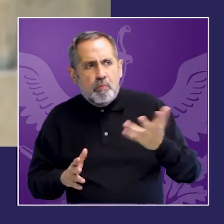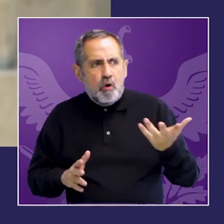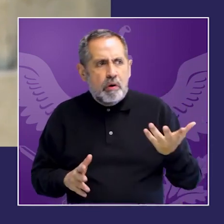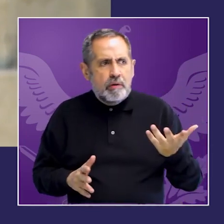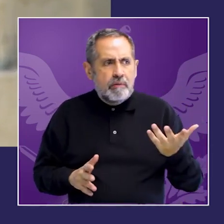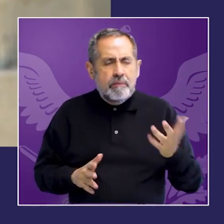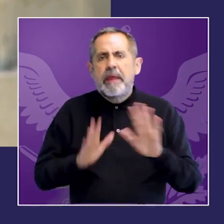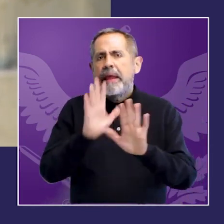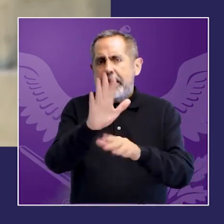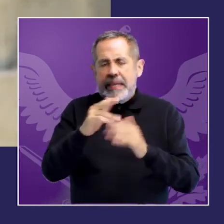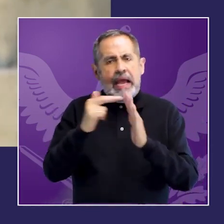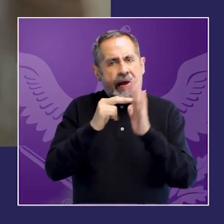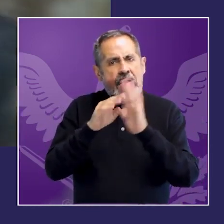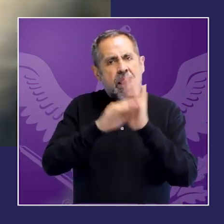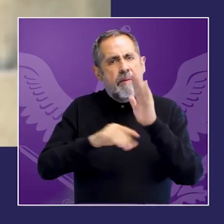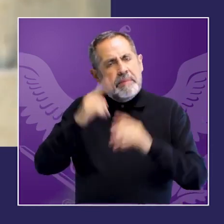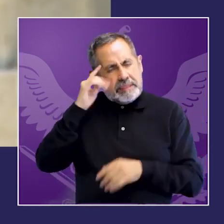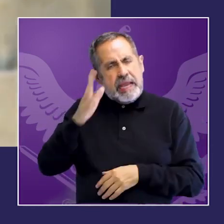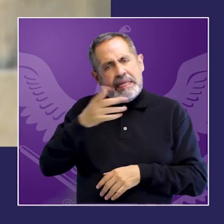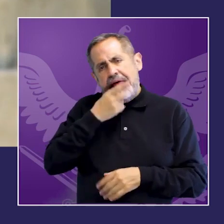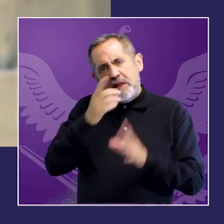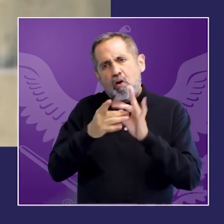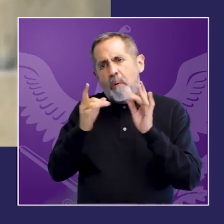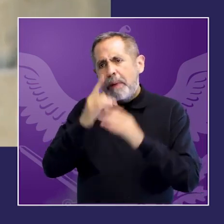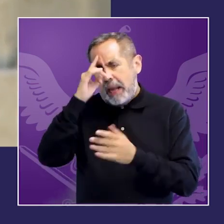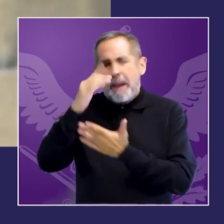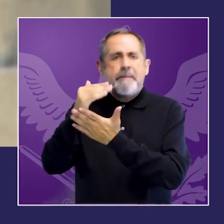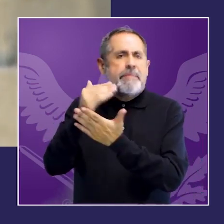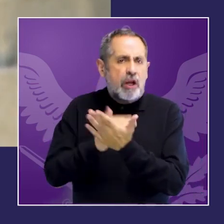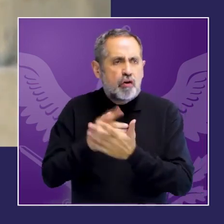la violencia contra la mujer pero siempre pensando en la víctima